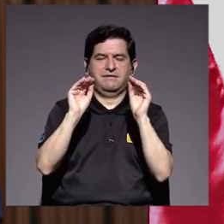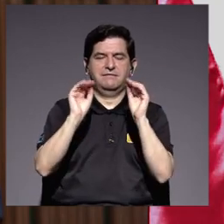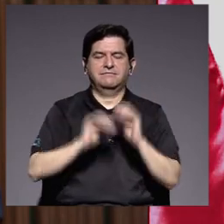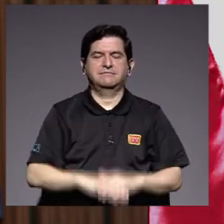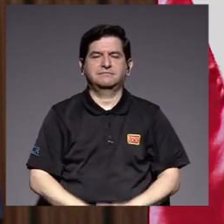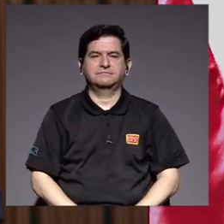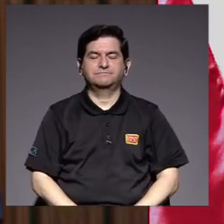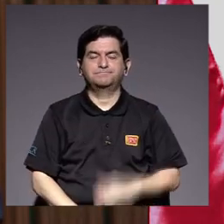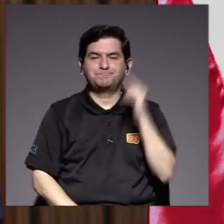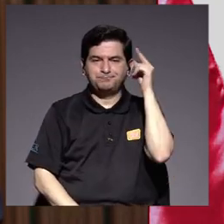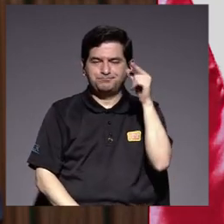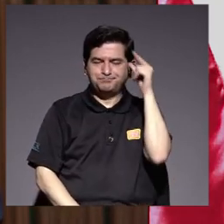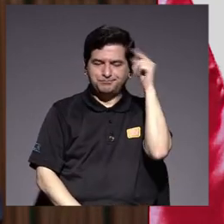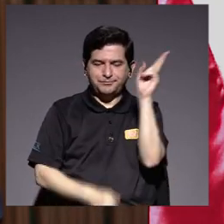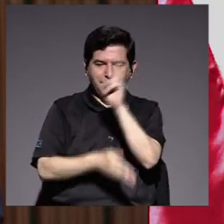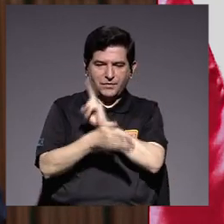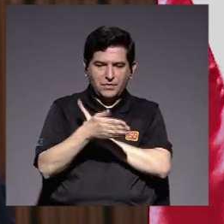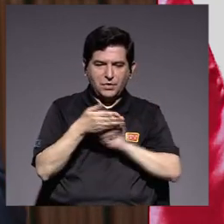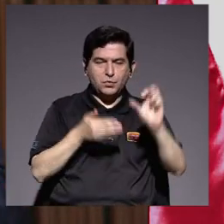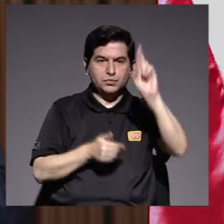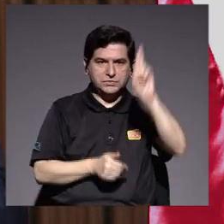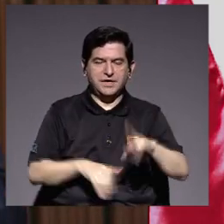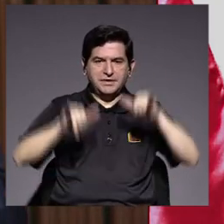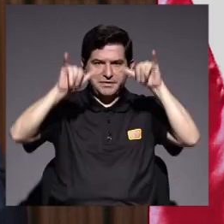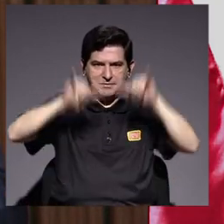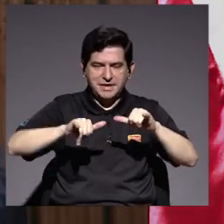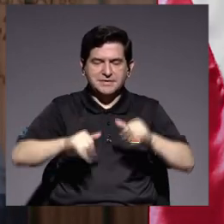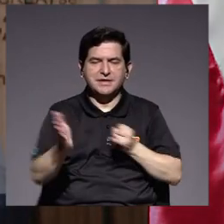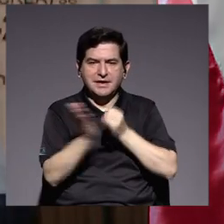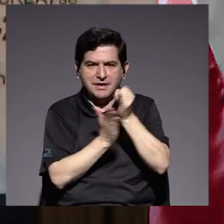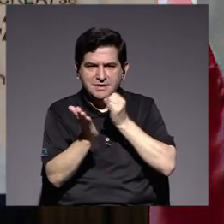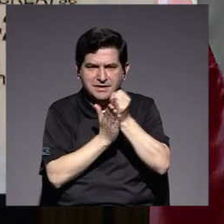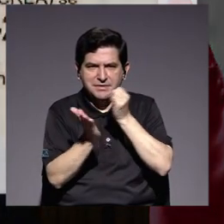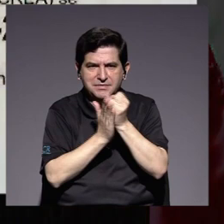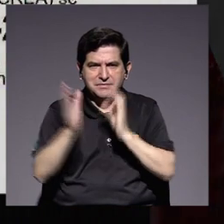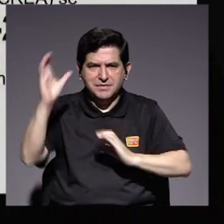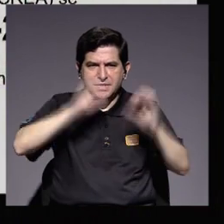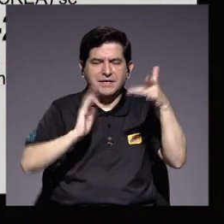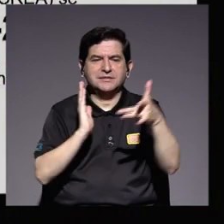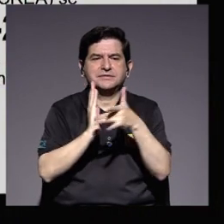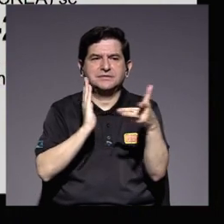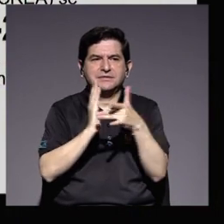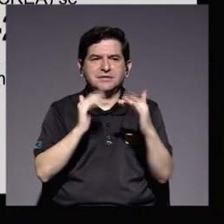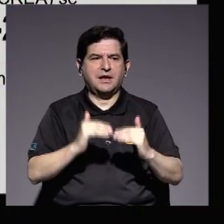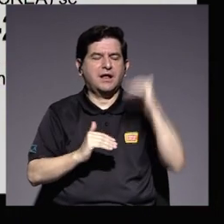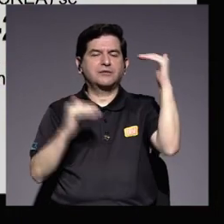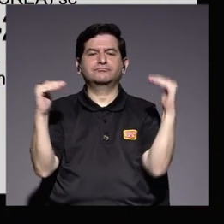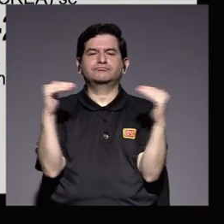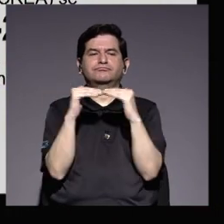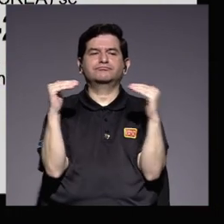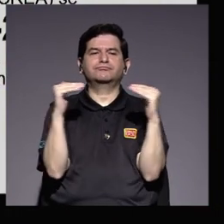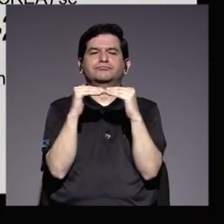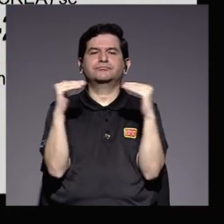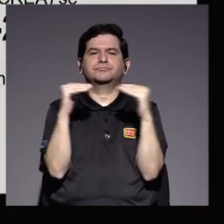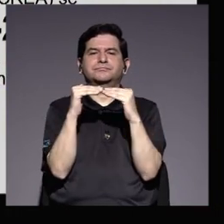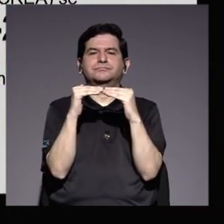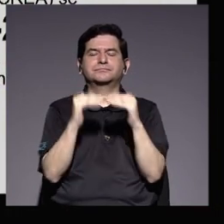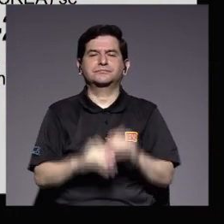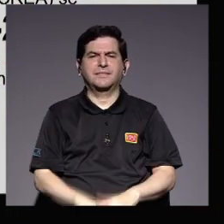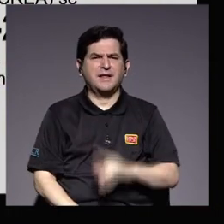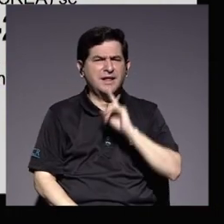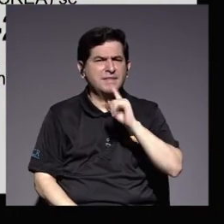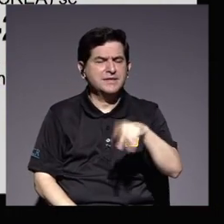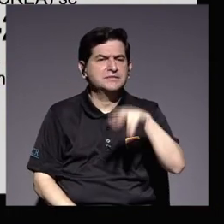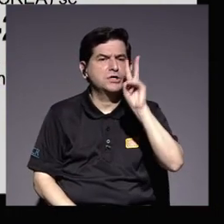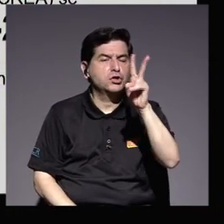Sin duda, la Universidad de Costa Rica mantiene y promueve investigación científica y tecnológica de alto nivel. Y mencionamos